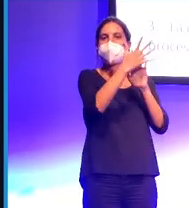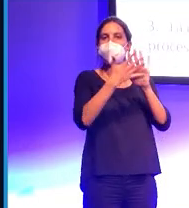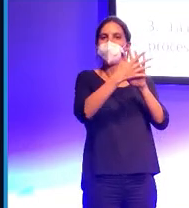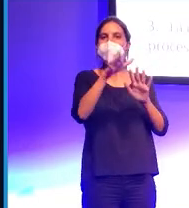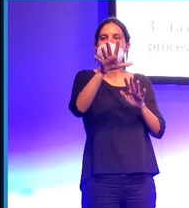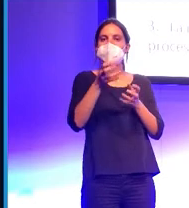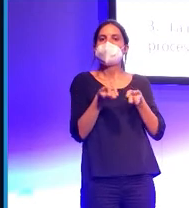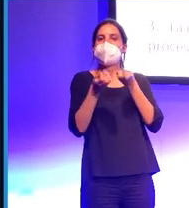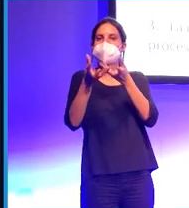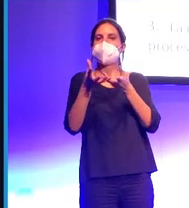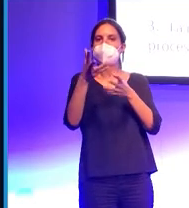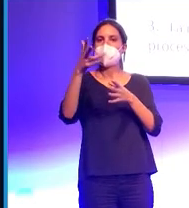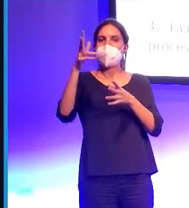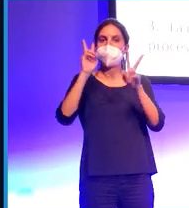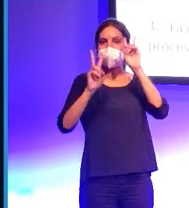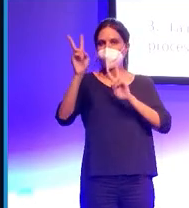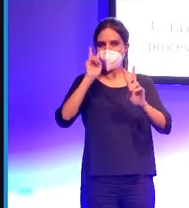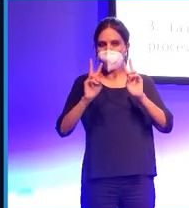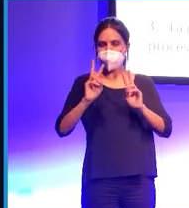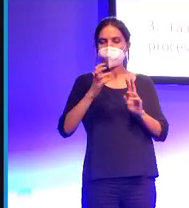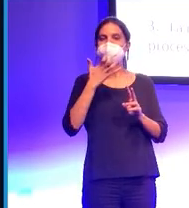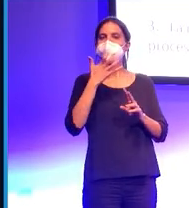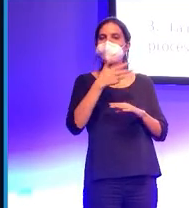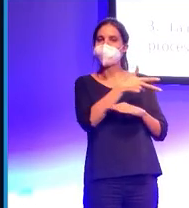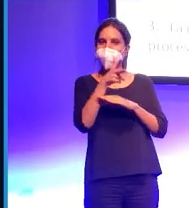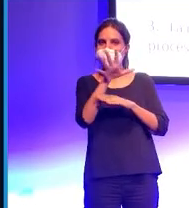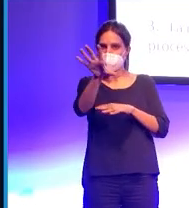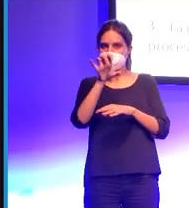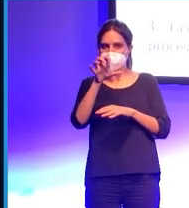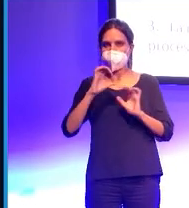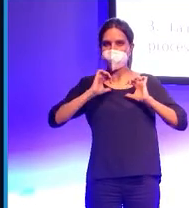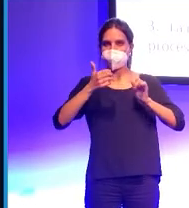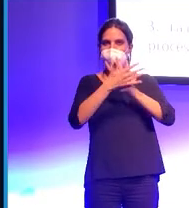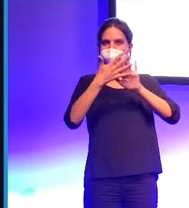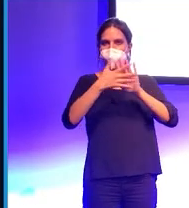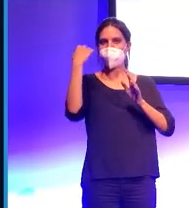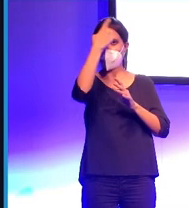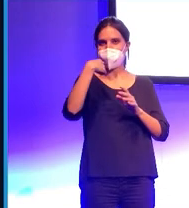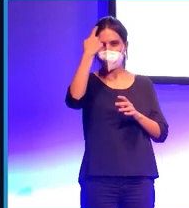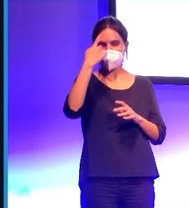capturada con cámaras, empezaré hablando de caras y veremos qué quiere decir esto del machine learning un poco más a fondo.